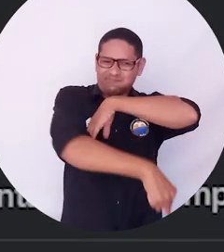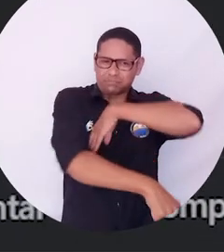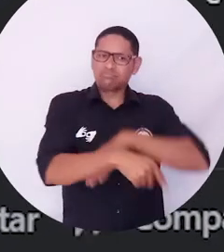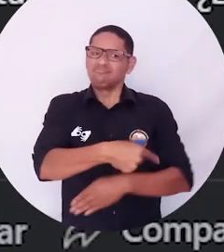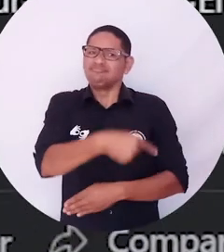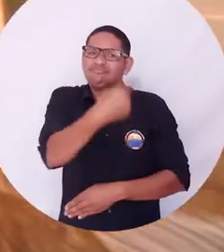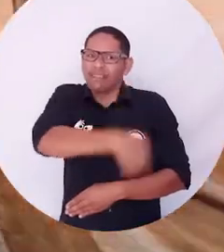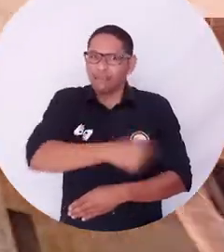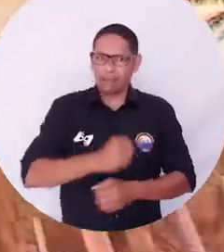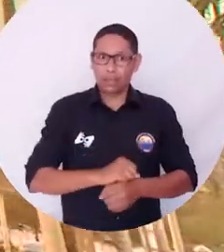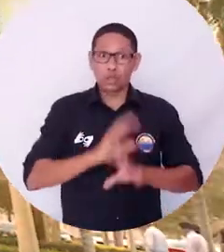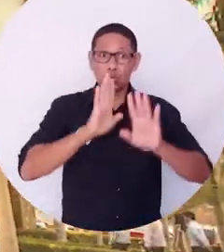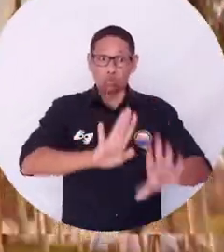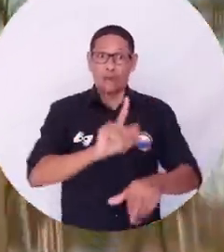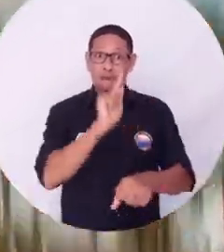de Ingeniería.